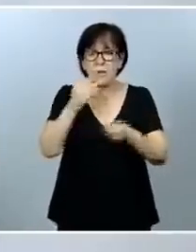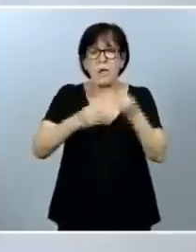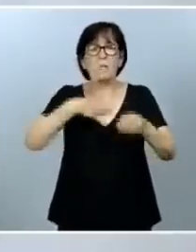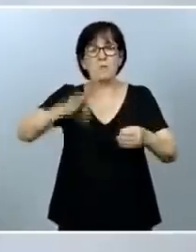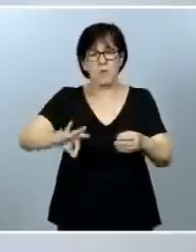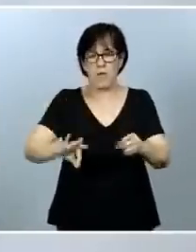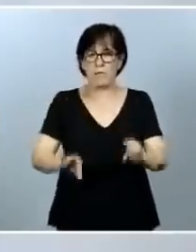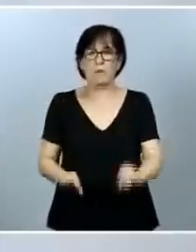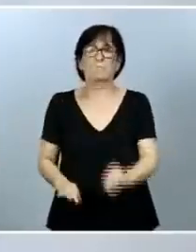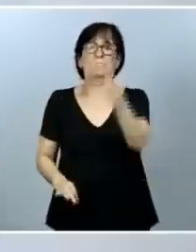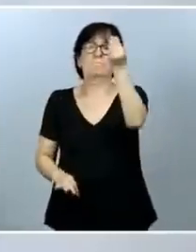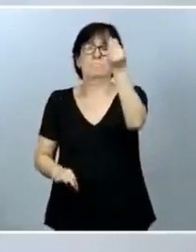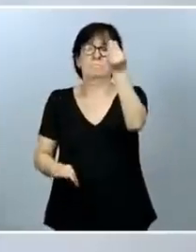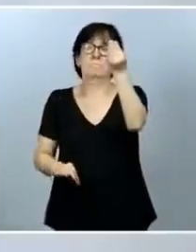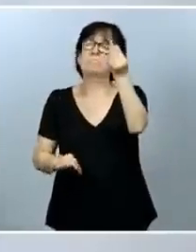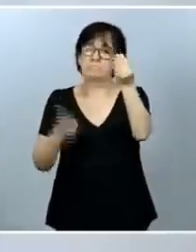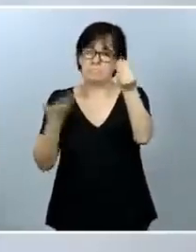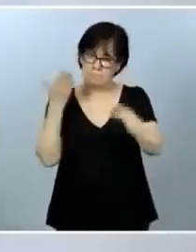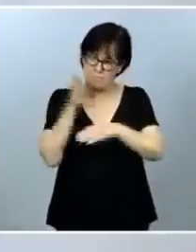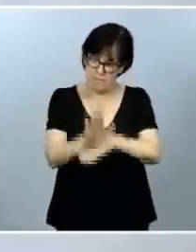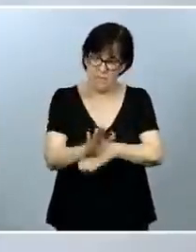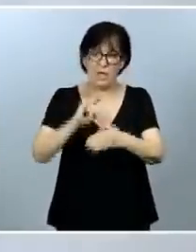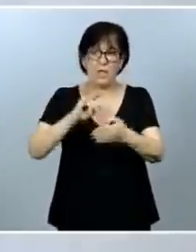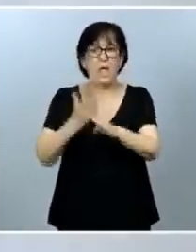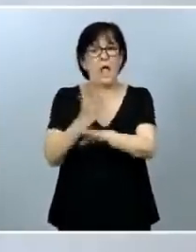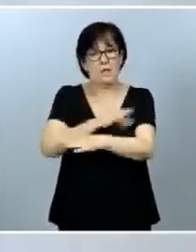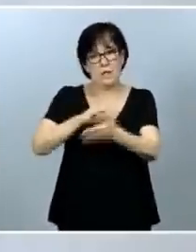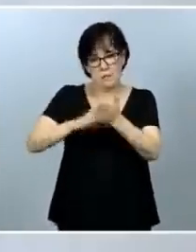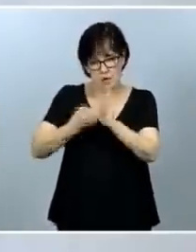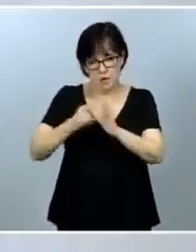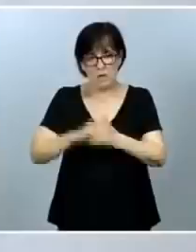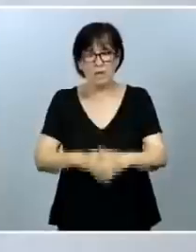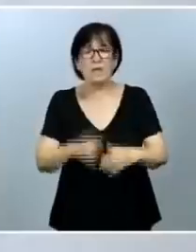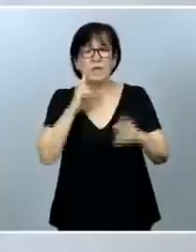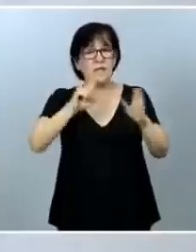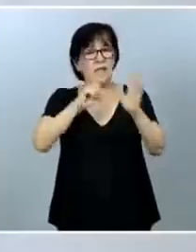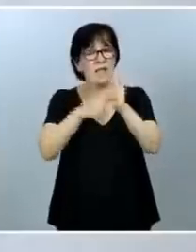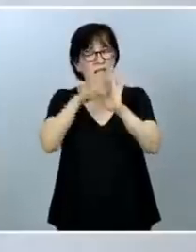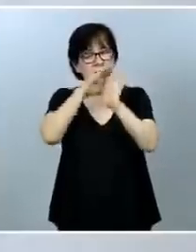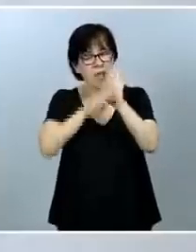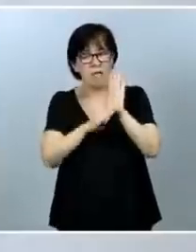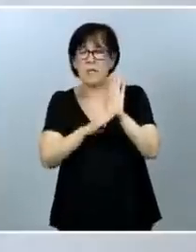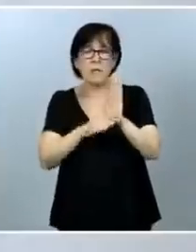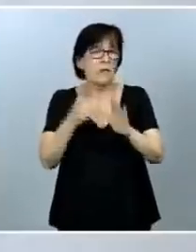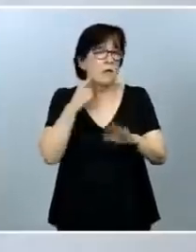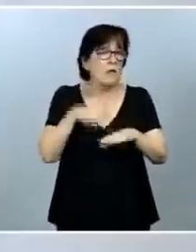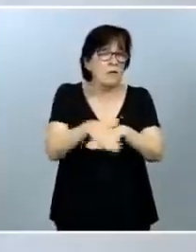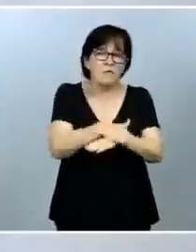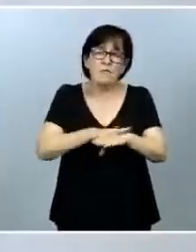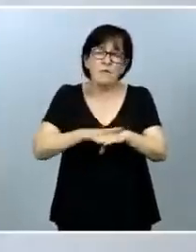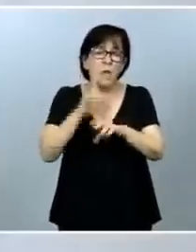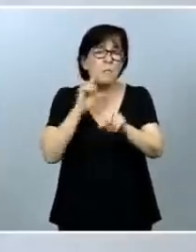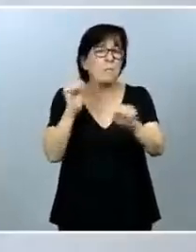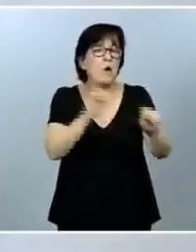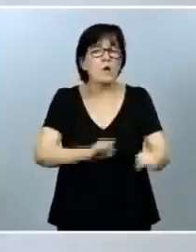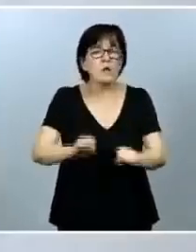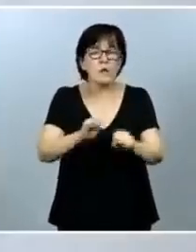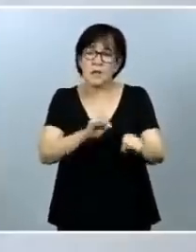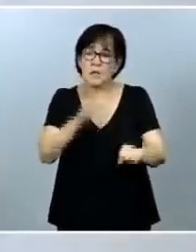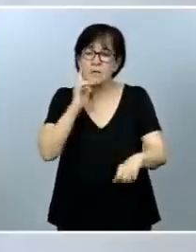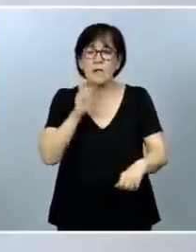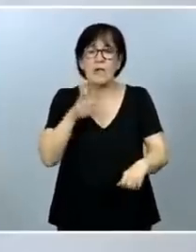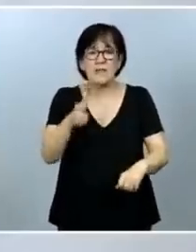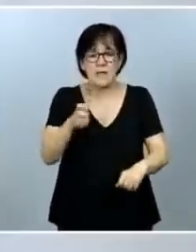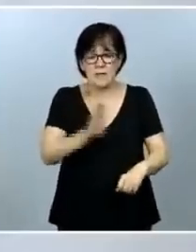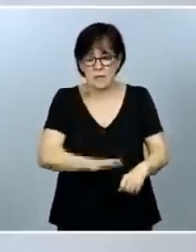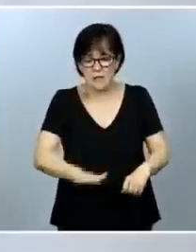presentar aquí este anteproyecto. Se trata de una ley que va a ser fundamental para proteger, por fin, los derechos de la infancia y